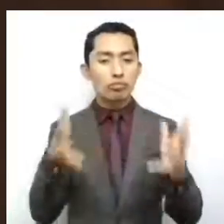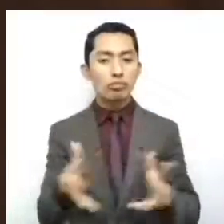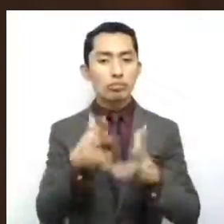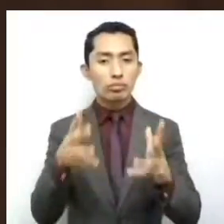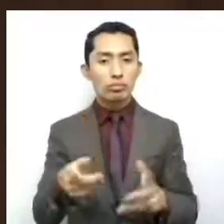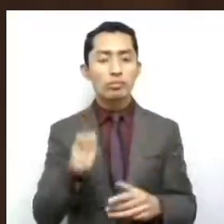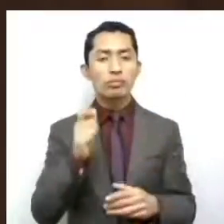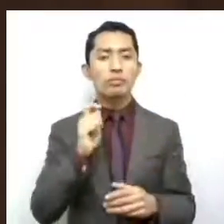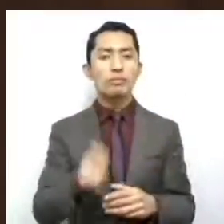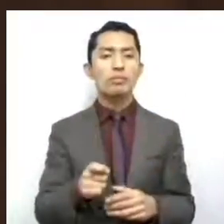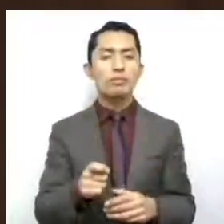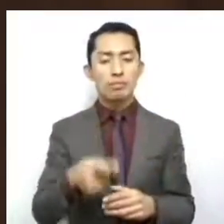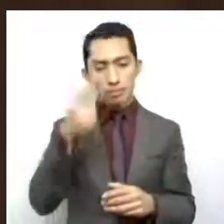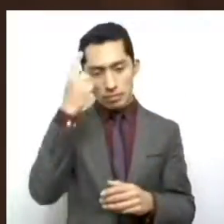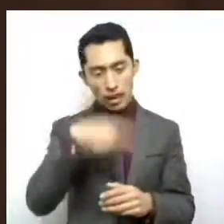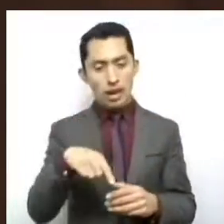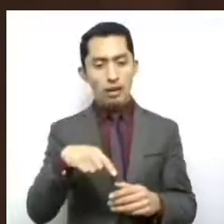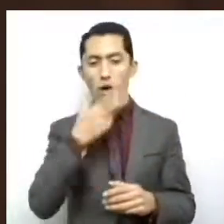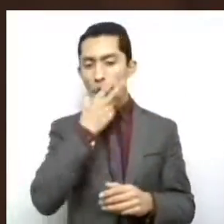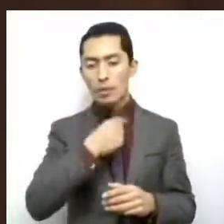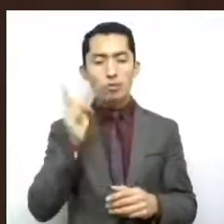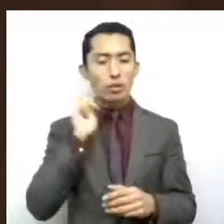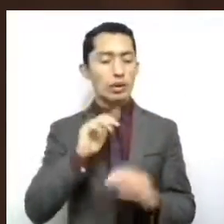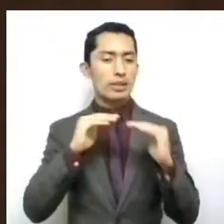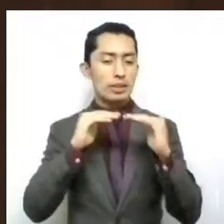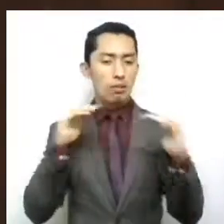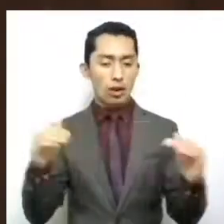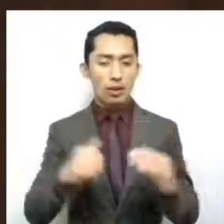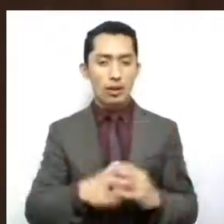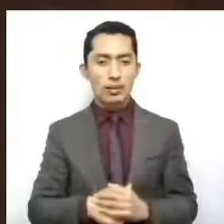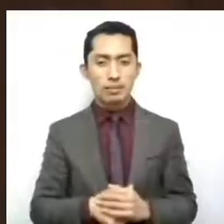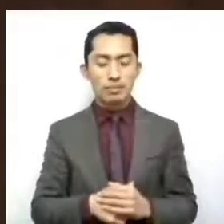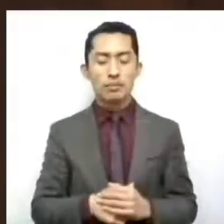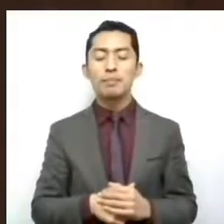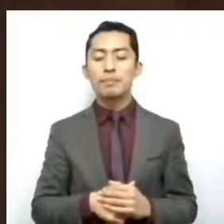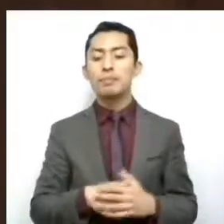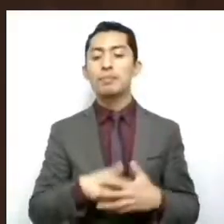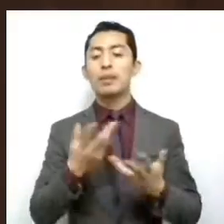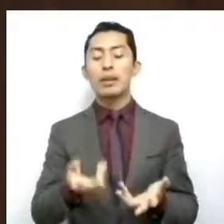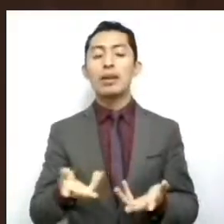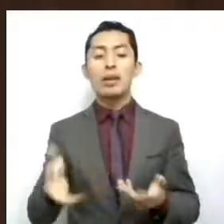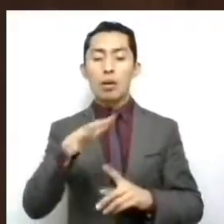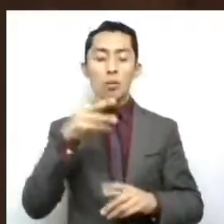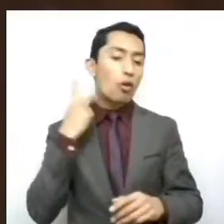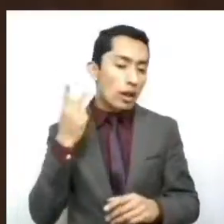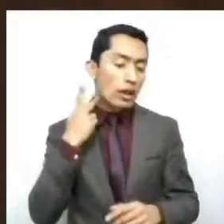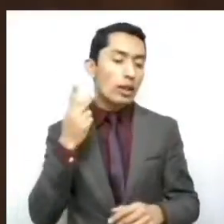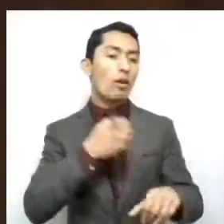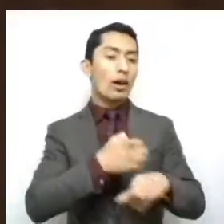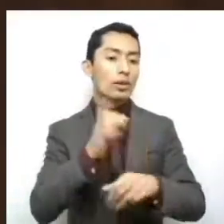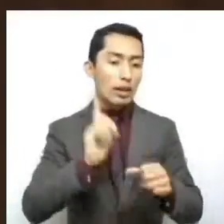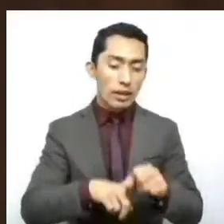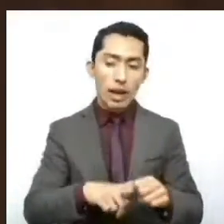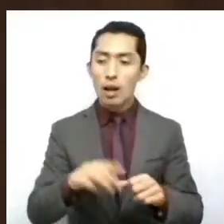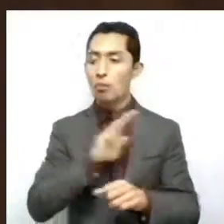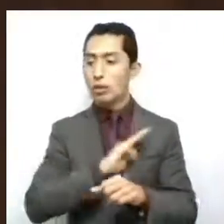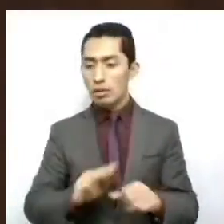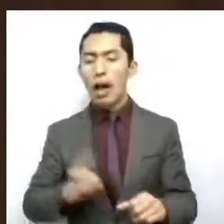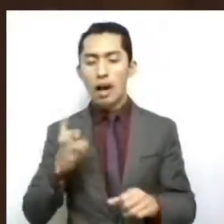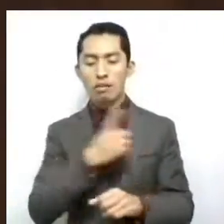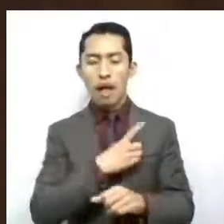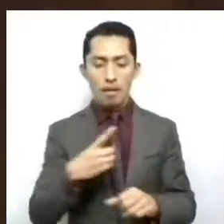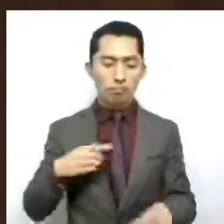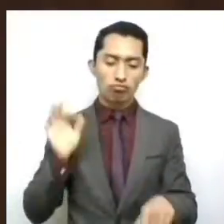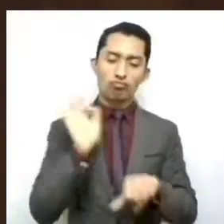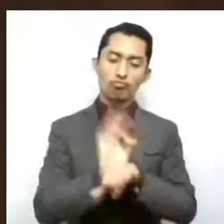igualdad sustantiva en el ámbito político estatal y municipal. Al respecto de